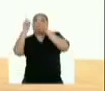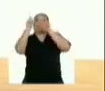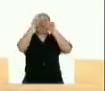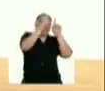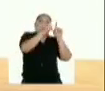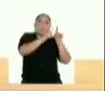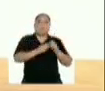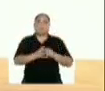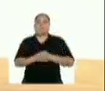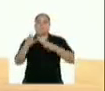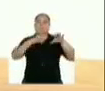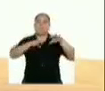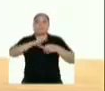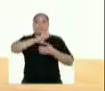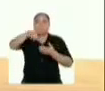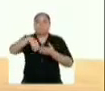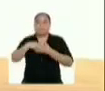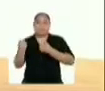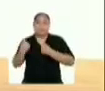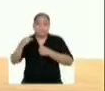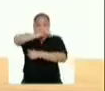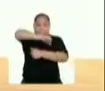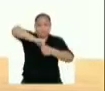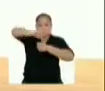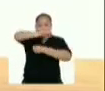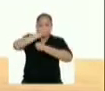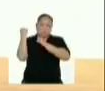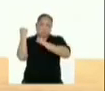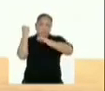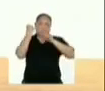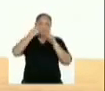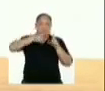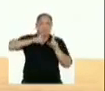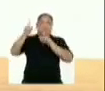Muy bien. Hacemos que toda la energía gire alrededor de nosotros.